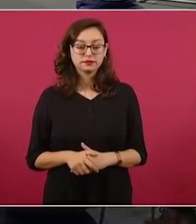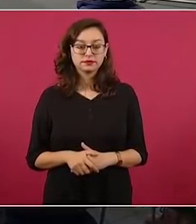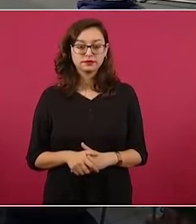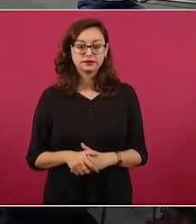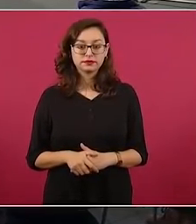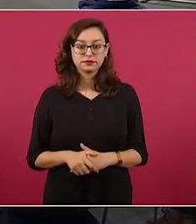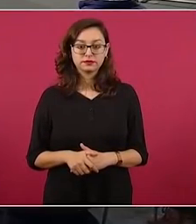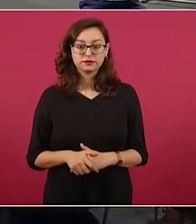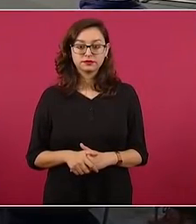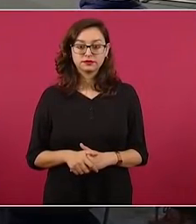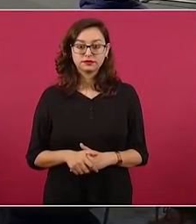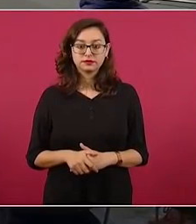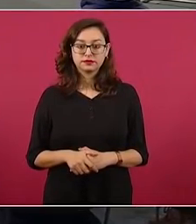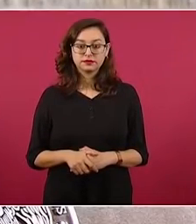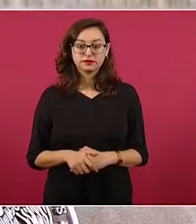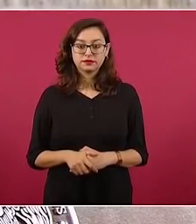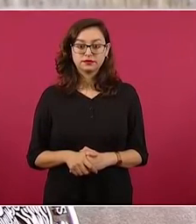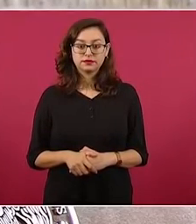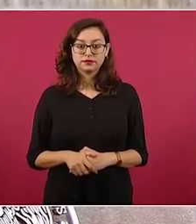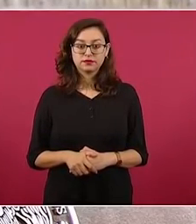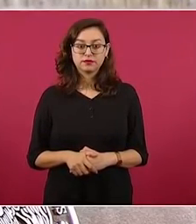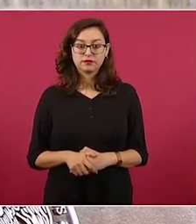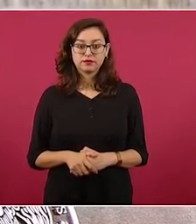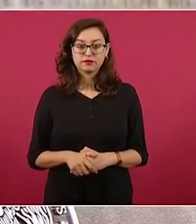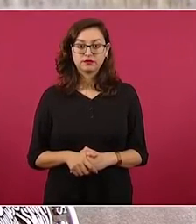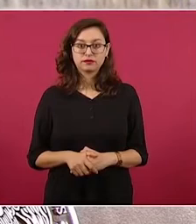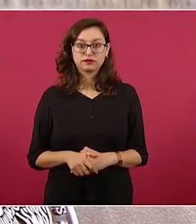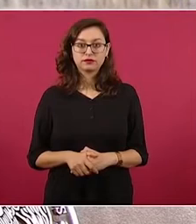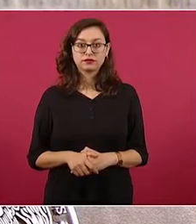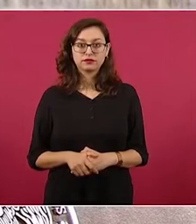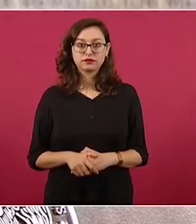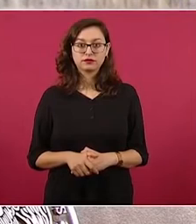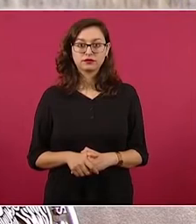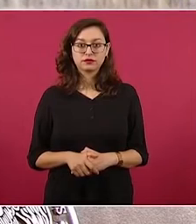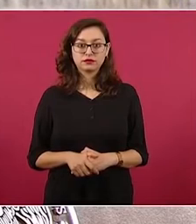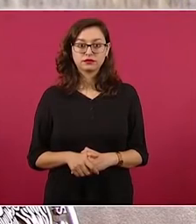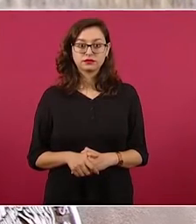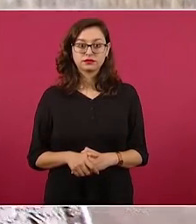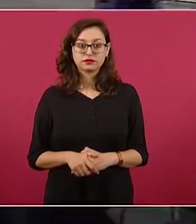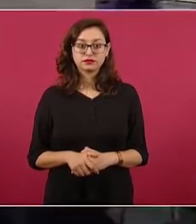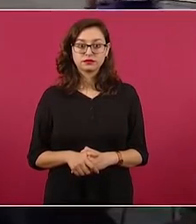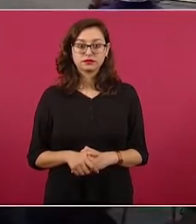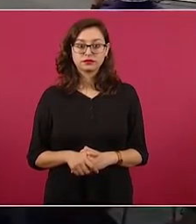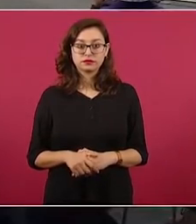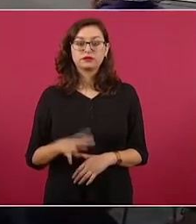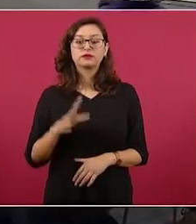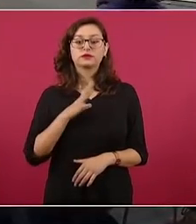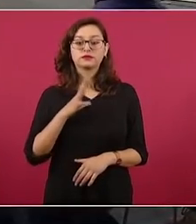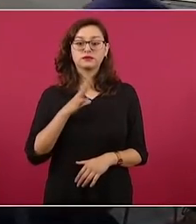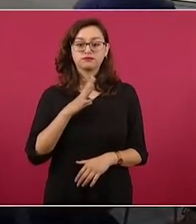Y hay un mensaje que pega a las dos cosas